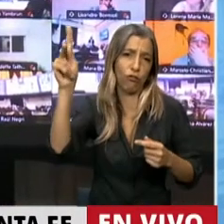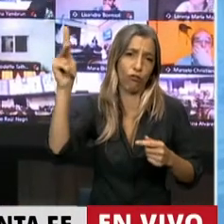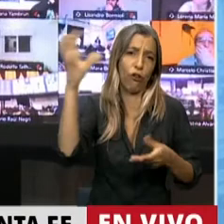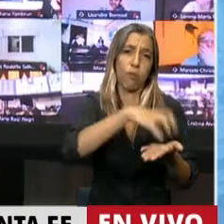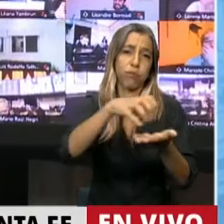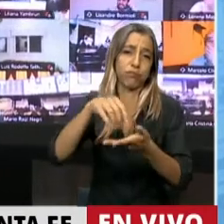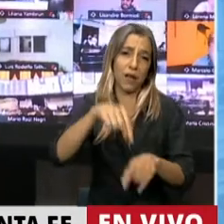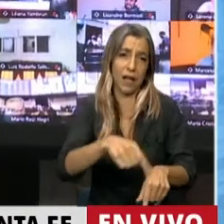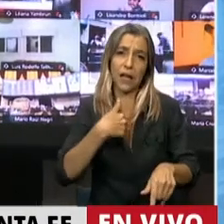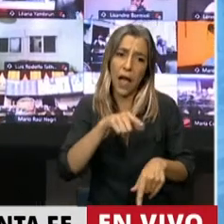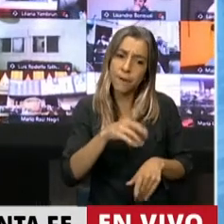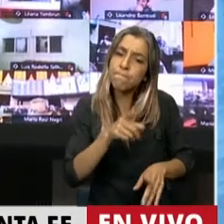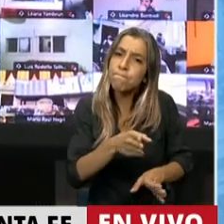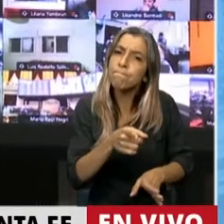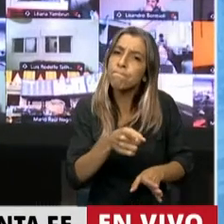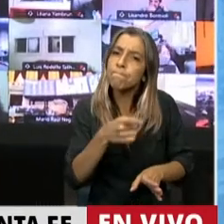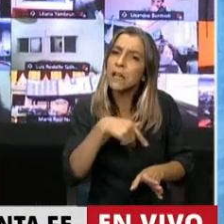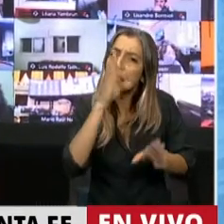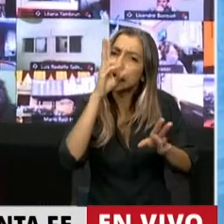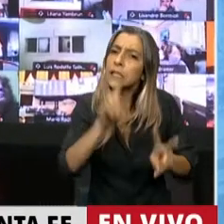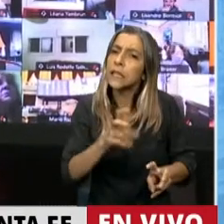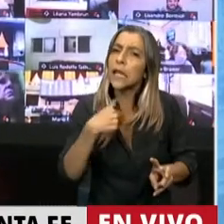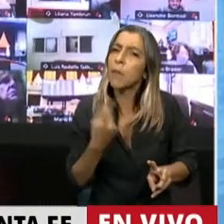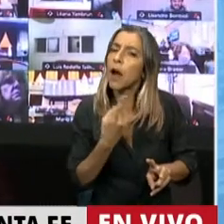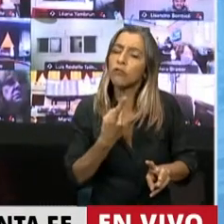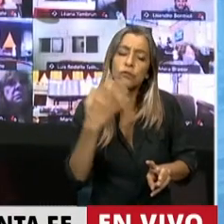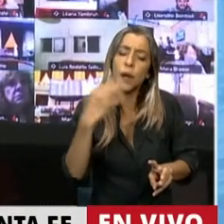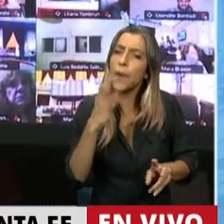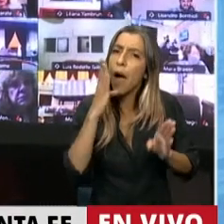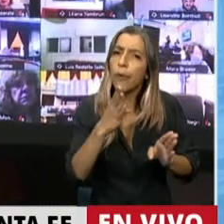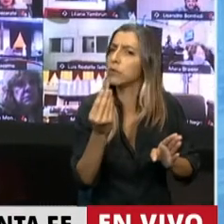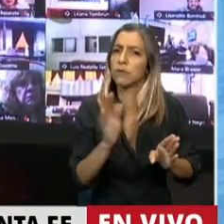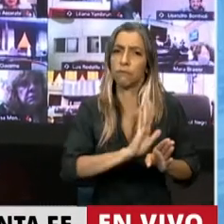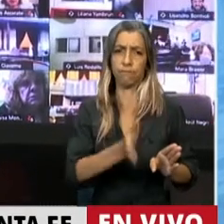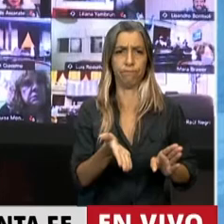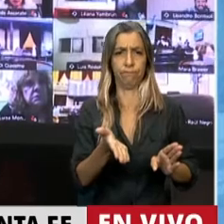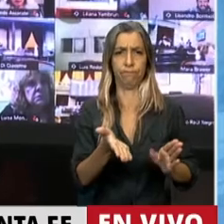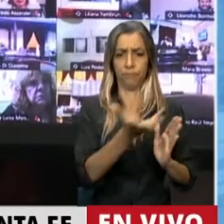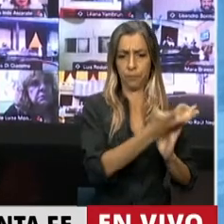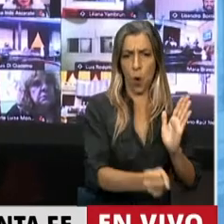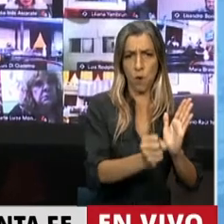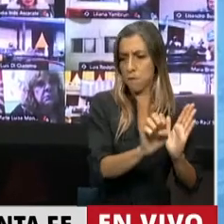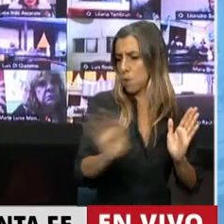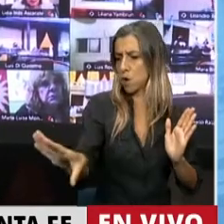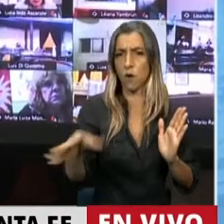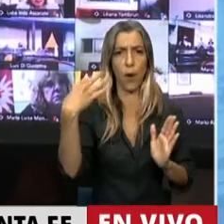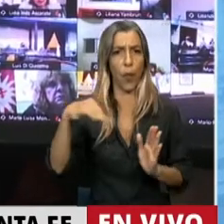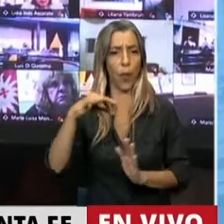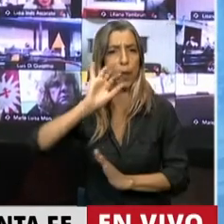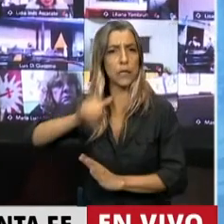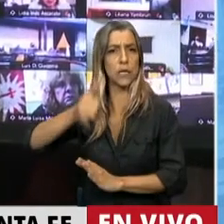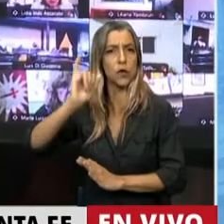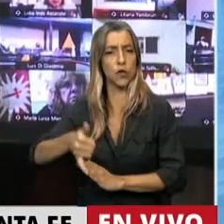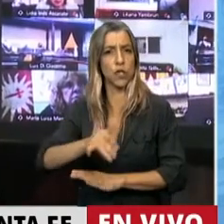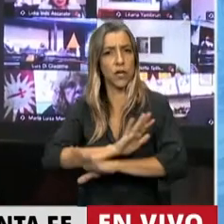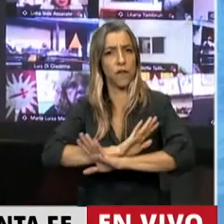teníamos que poner en caja. Con la acreditación inmediata en la relación entre comercios